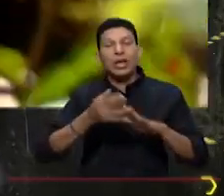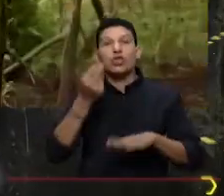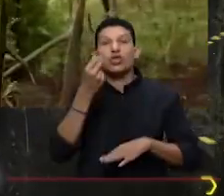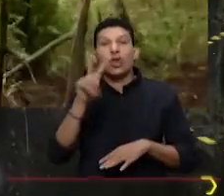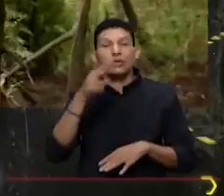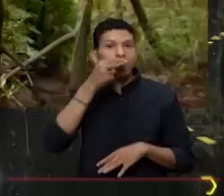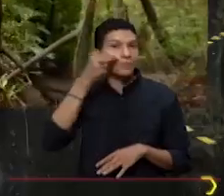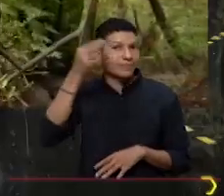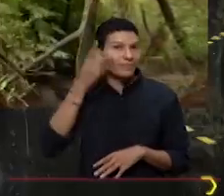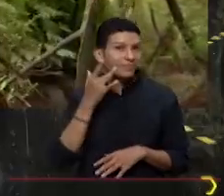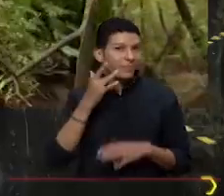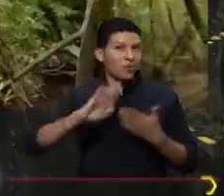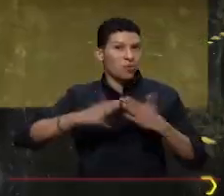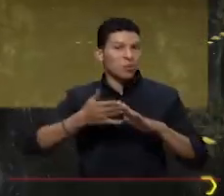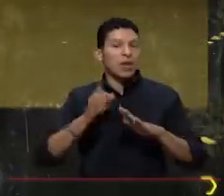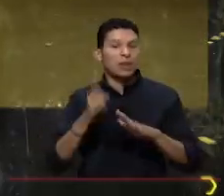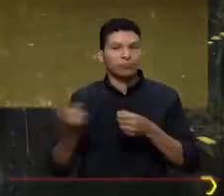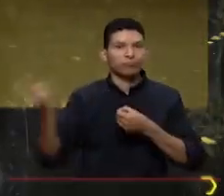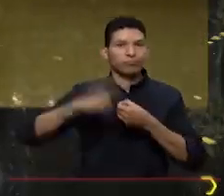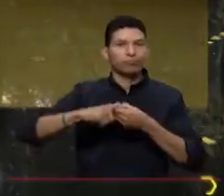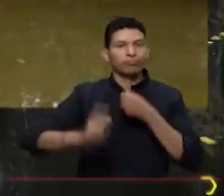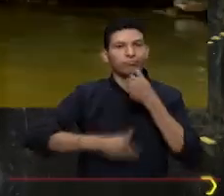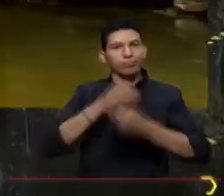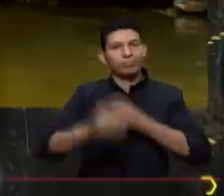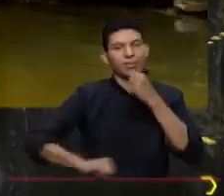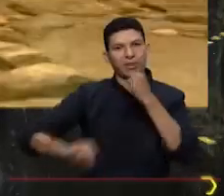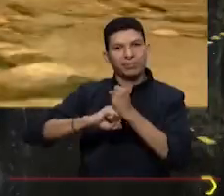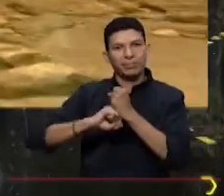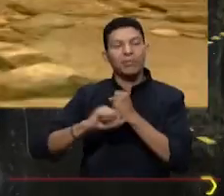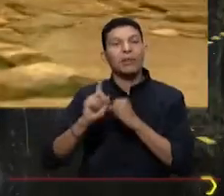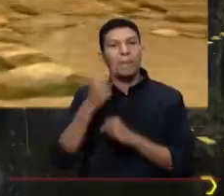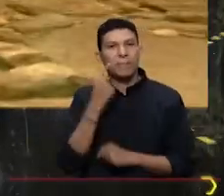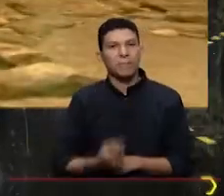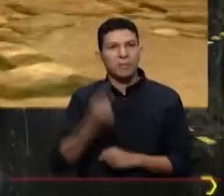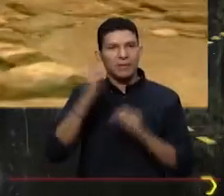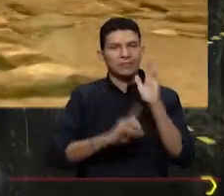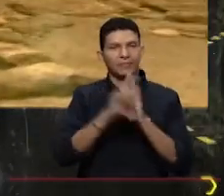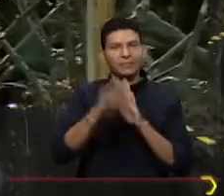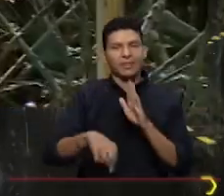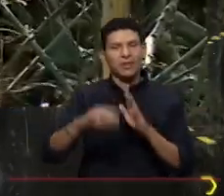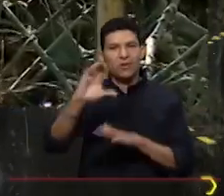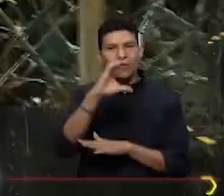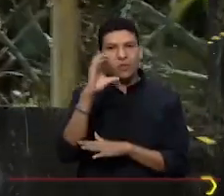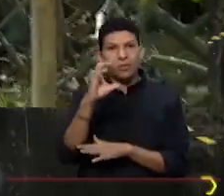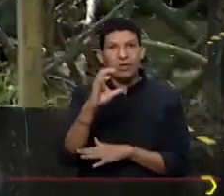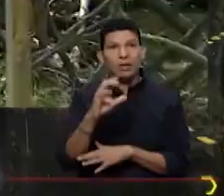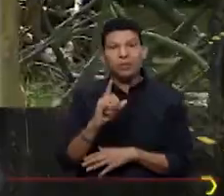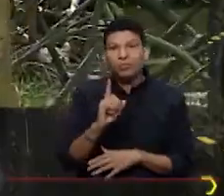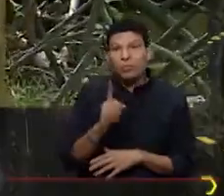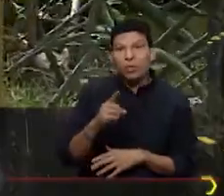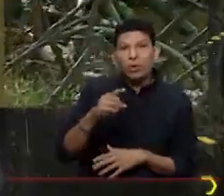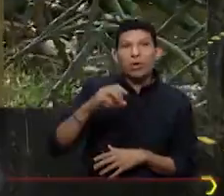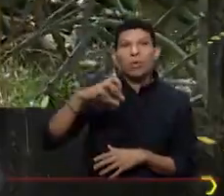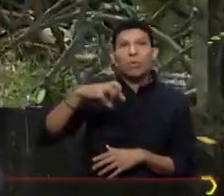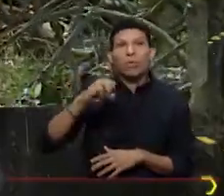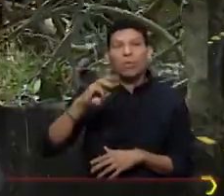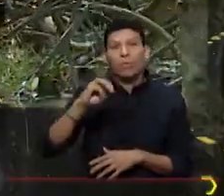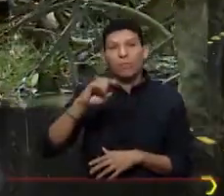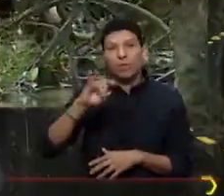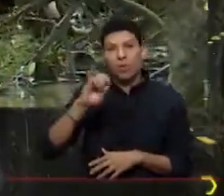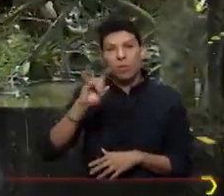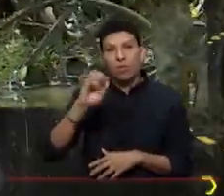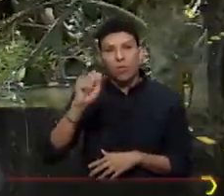indígenas que hacen parte de todo ese proceso y es el primero que se desarrolla en el país, no solamente como POMIGUAT, sino que también se